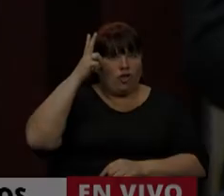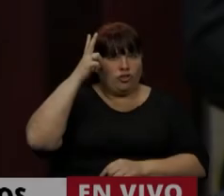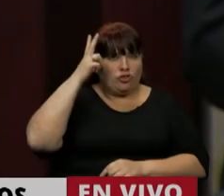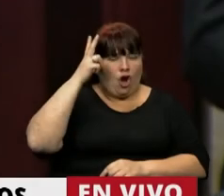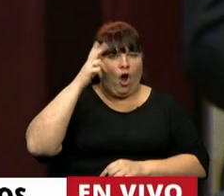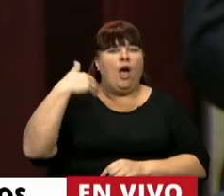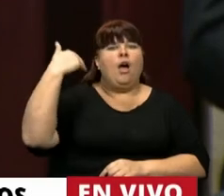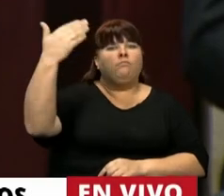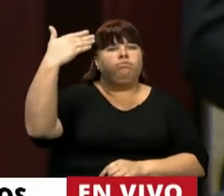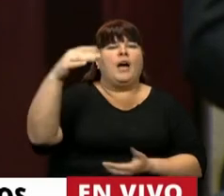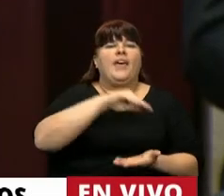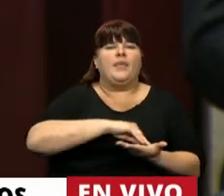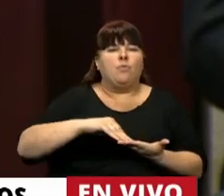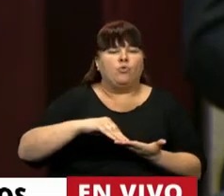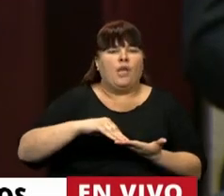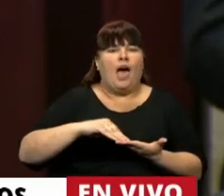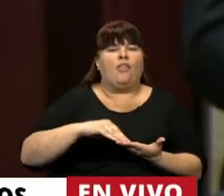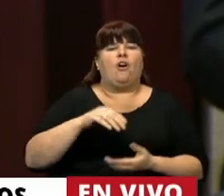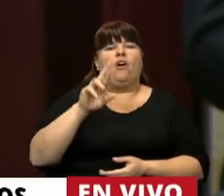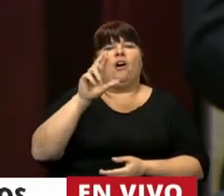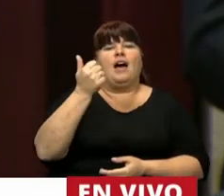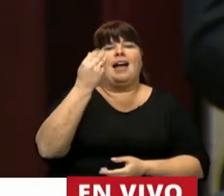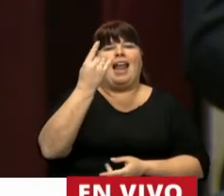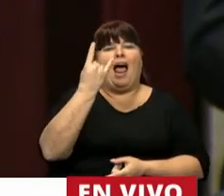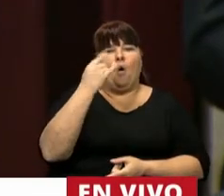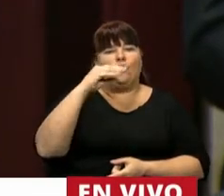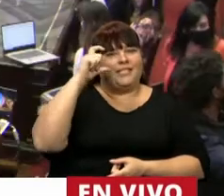Tiene la palabra el diputado Ariel Rauschenberger.